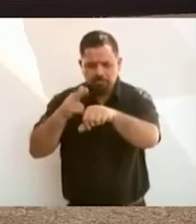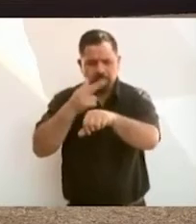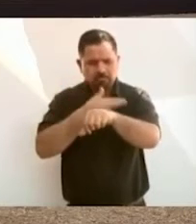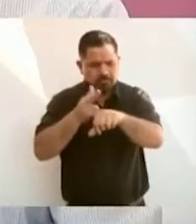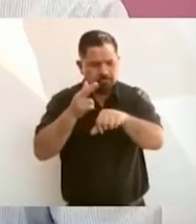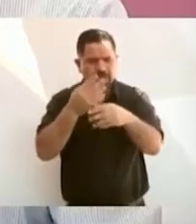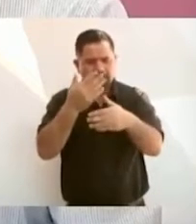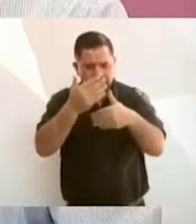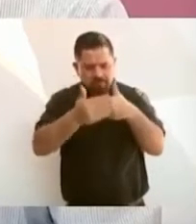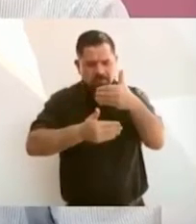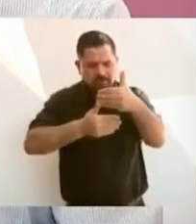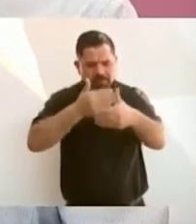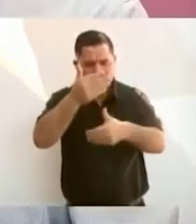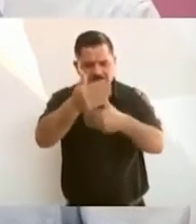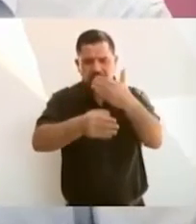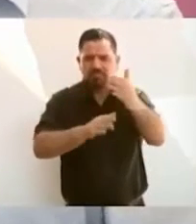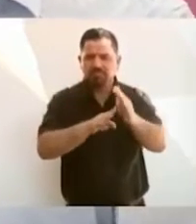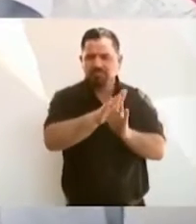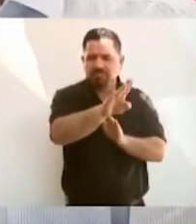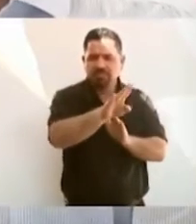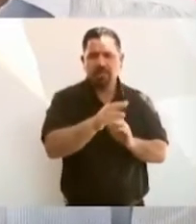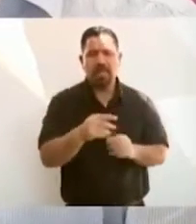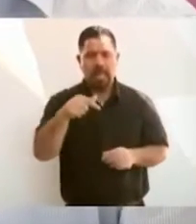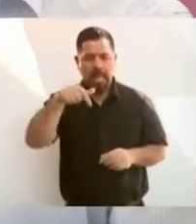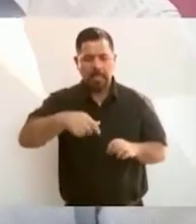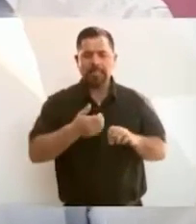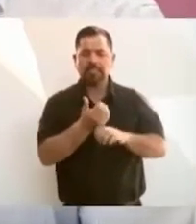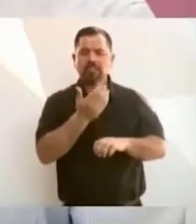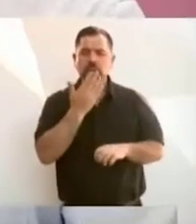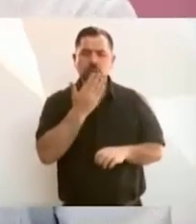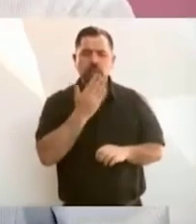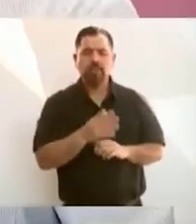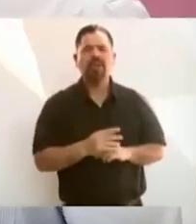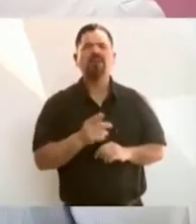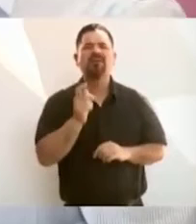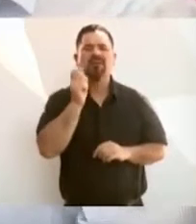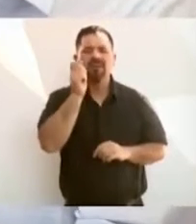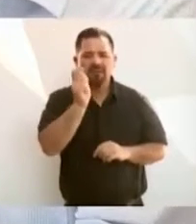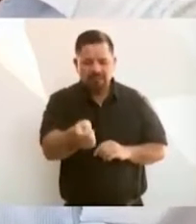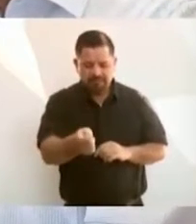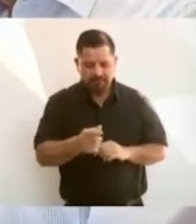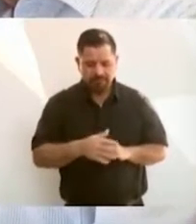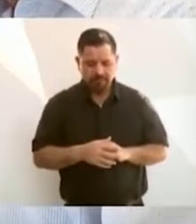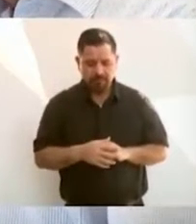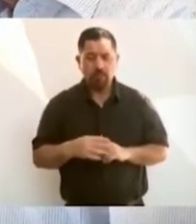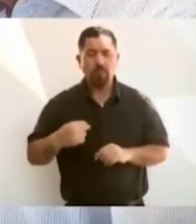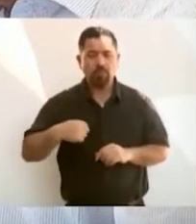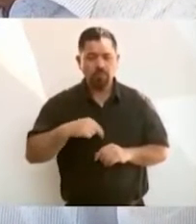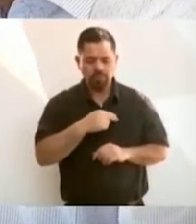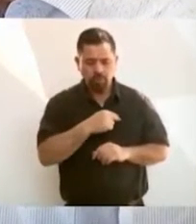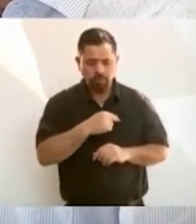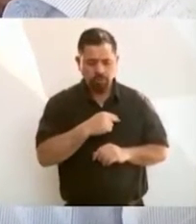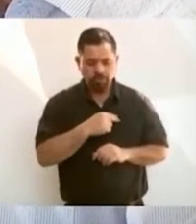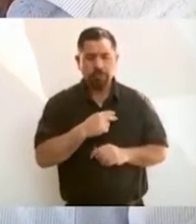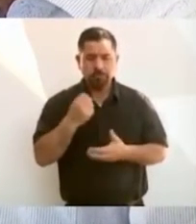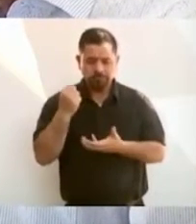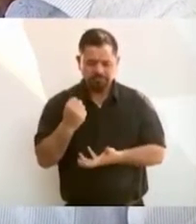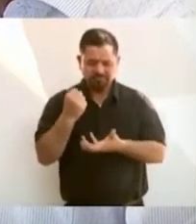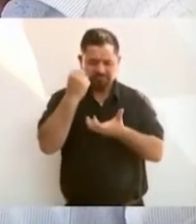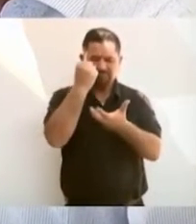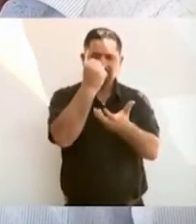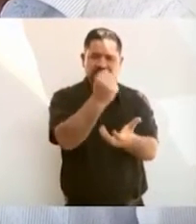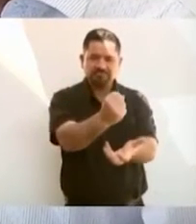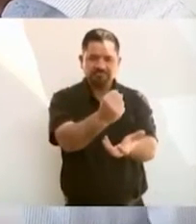Aquí en Sonora se está haciendo una inversión